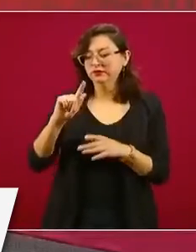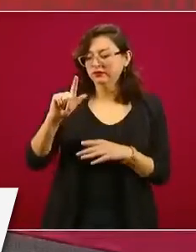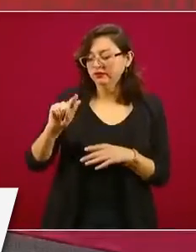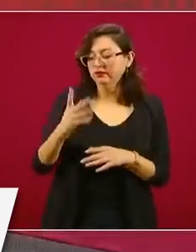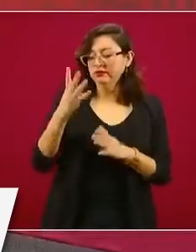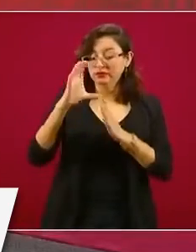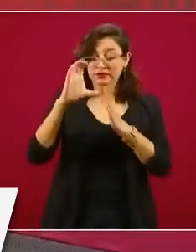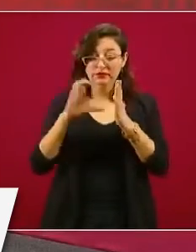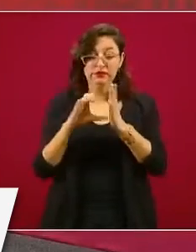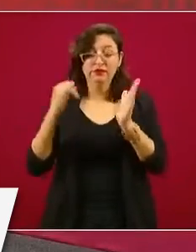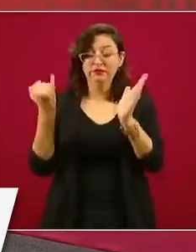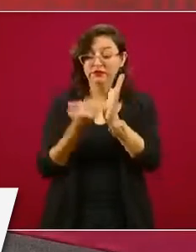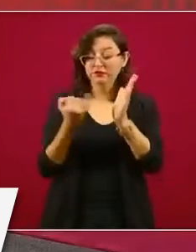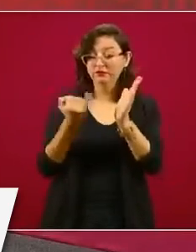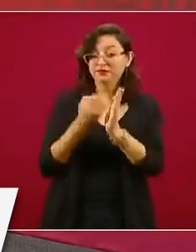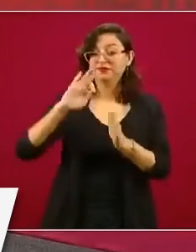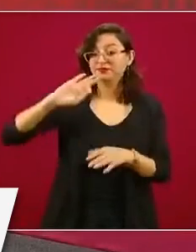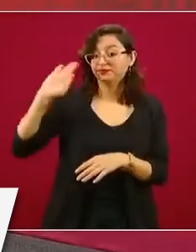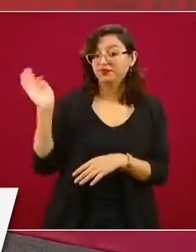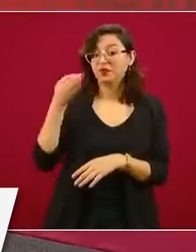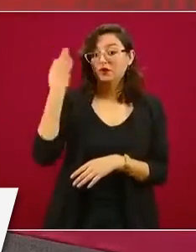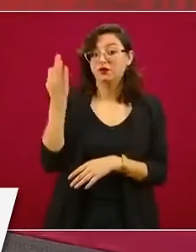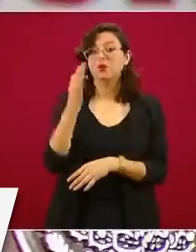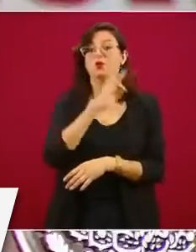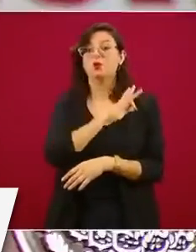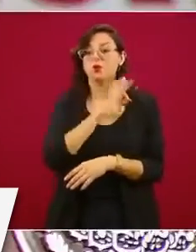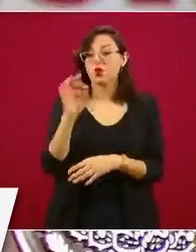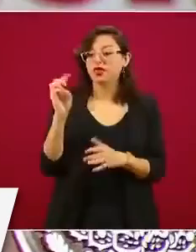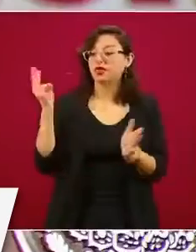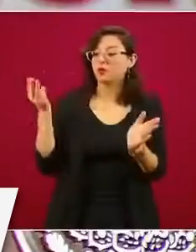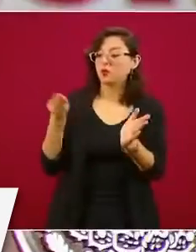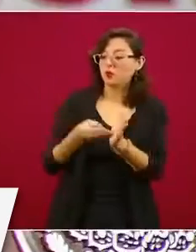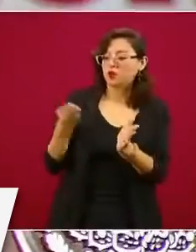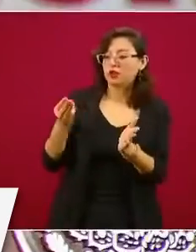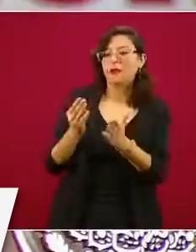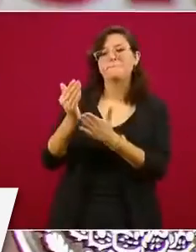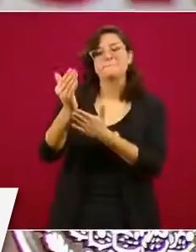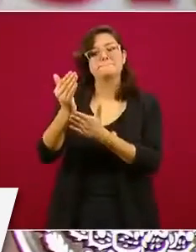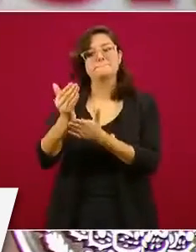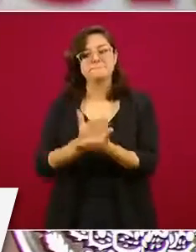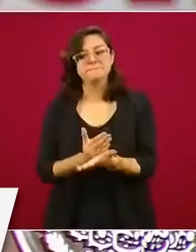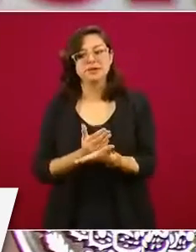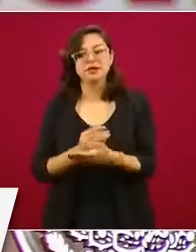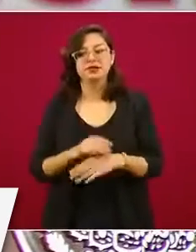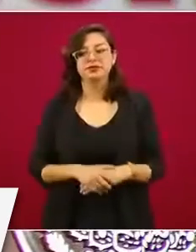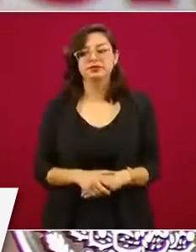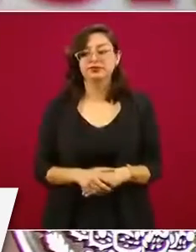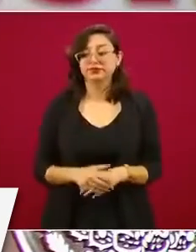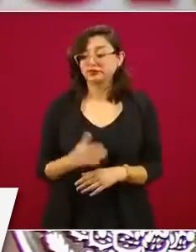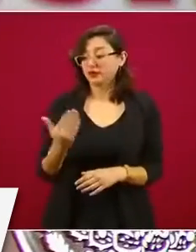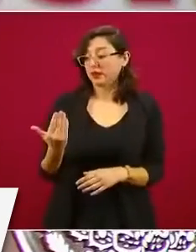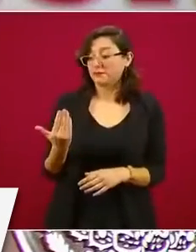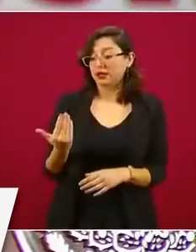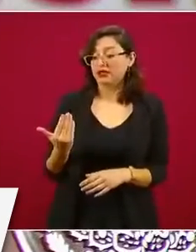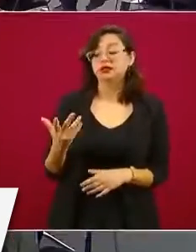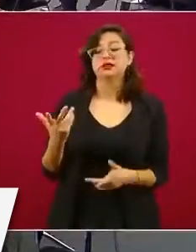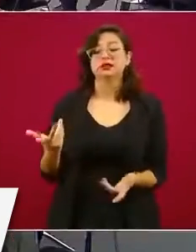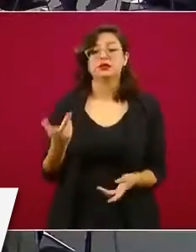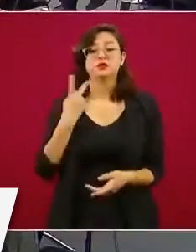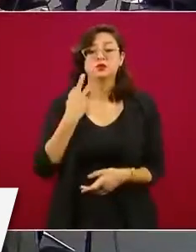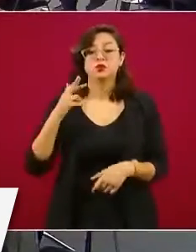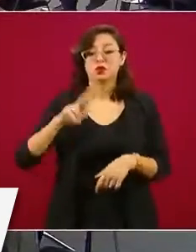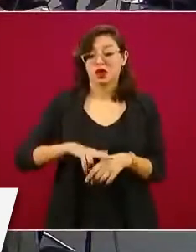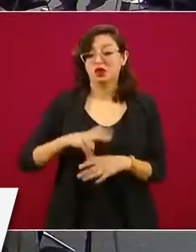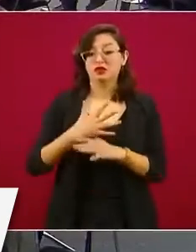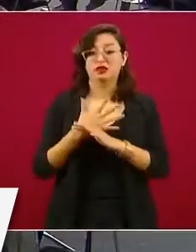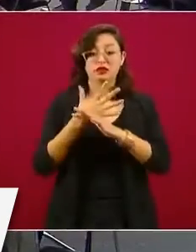permite hacer disminuciones de lo que se llaman multas y recargos. Entonces, como lo dijo hace un momento el procurador fiscal, ya hubo cambios en